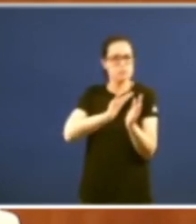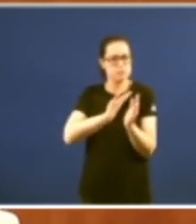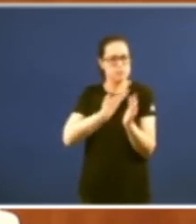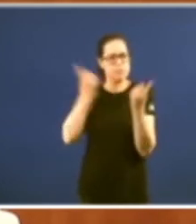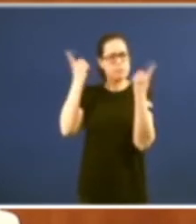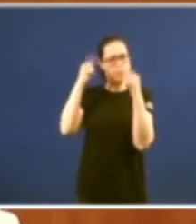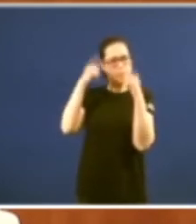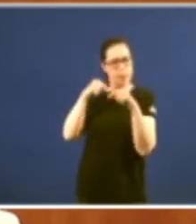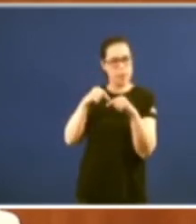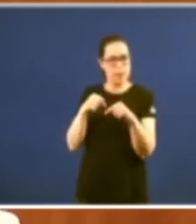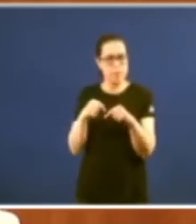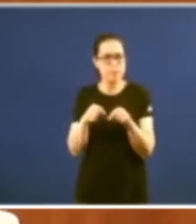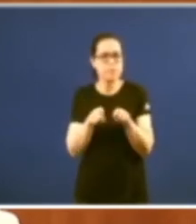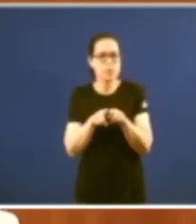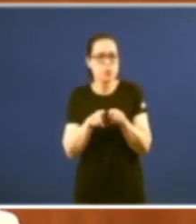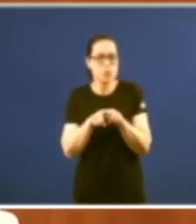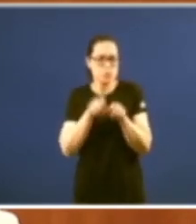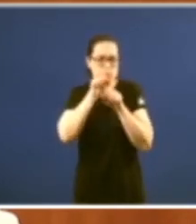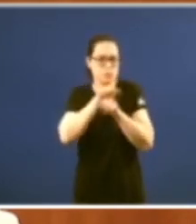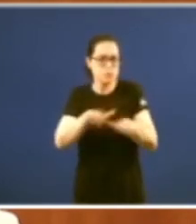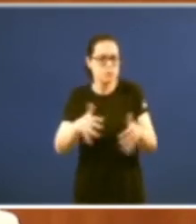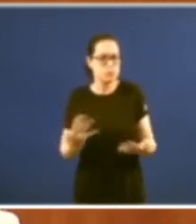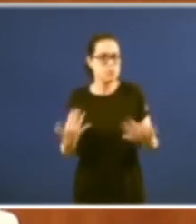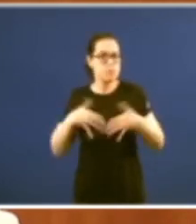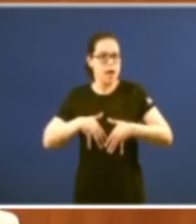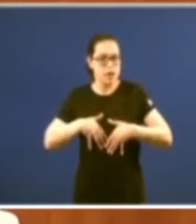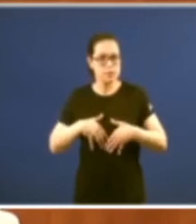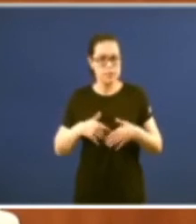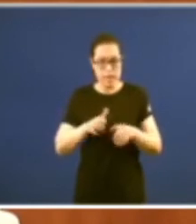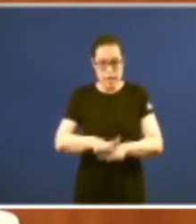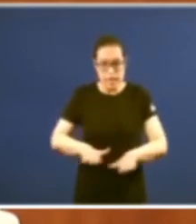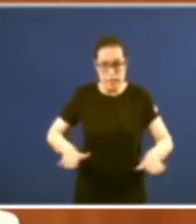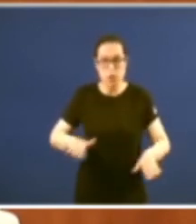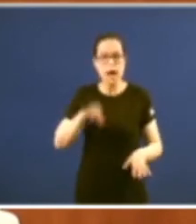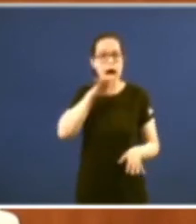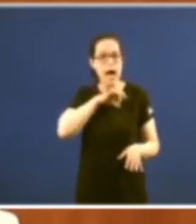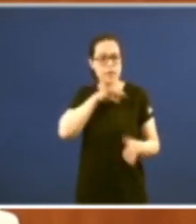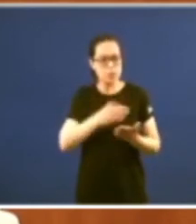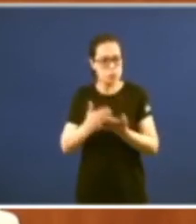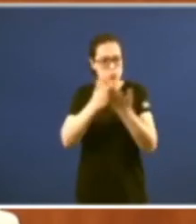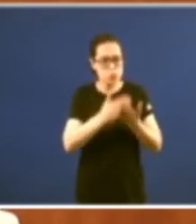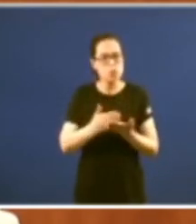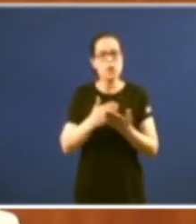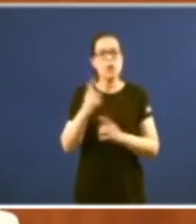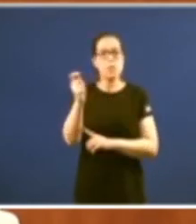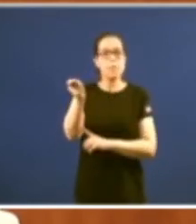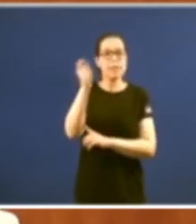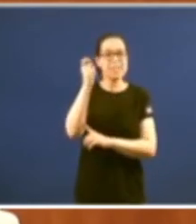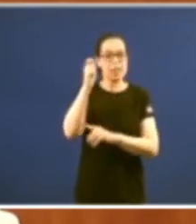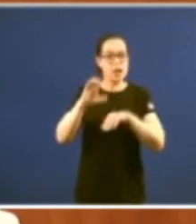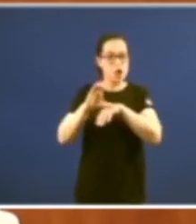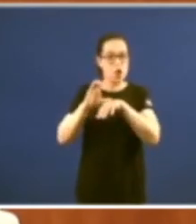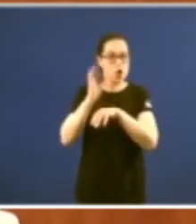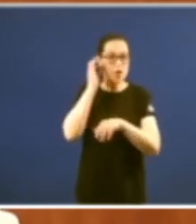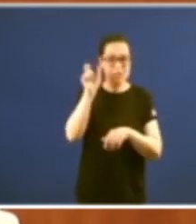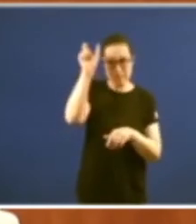sergas ou que te chama cando te teñen que vacunar os nenos estudian en galego ata os pescadores ven como unha conselleira pode levar a súa voz